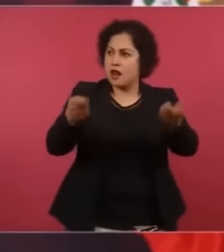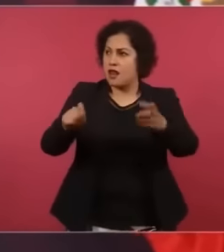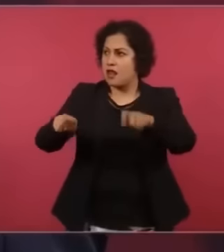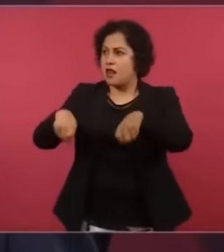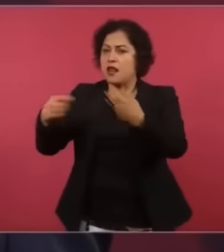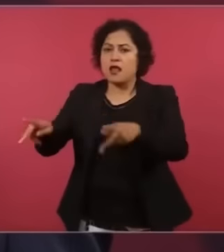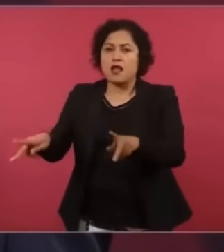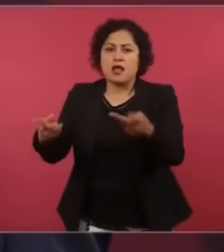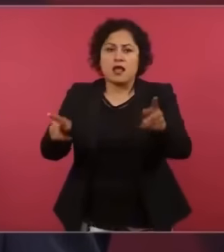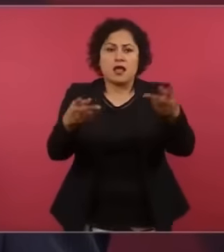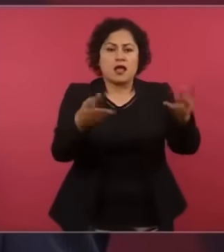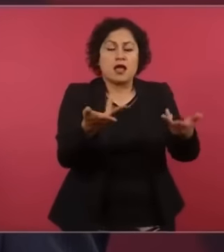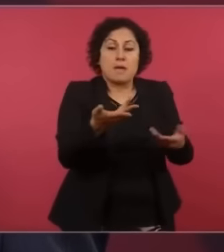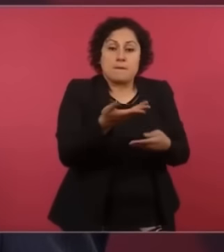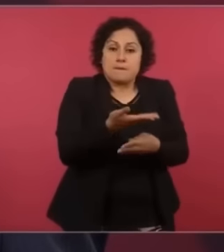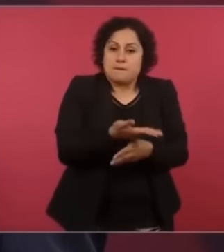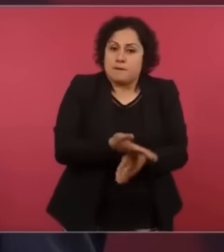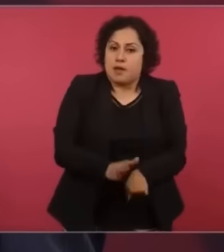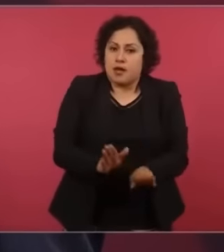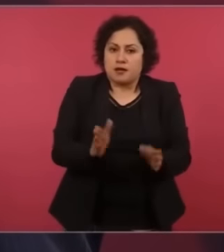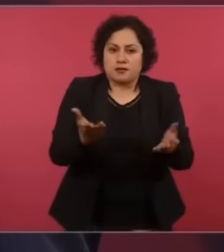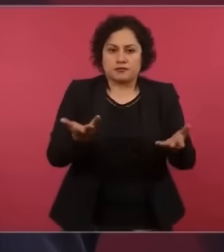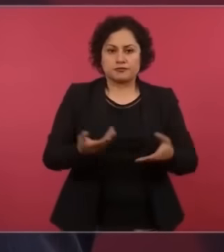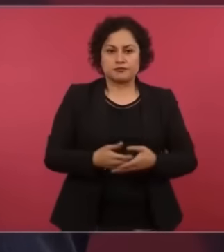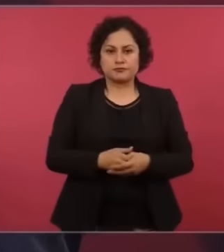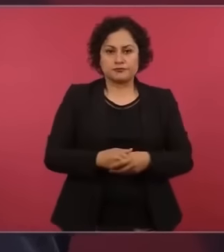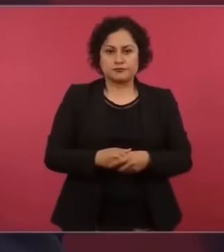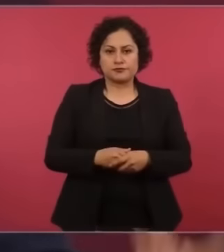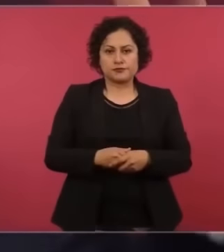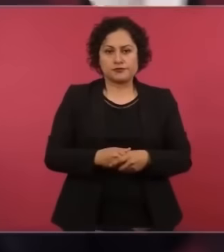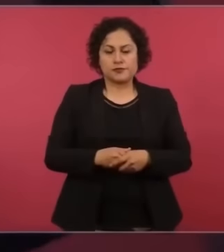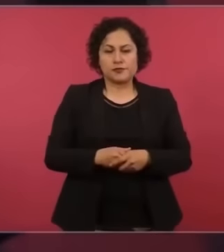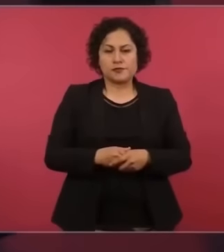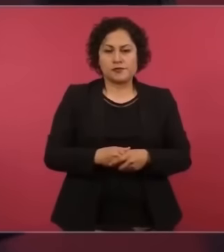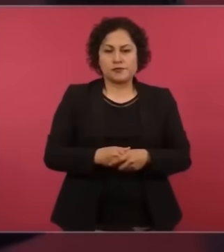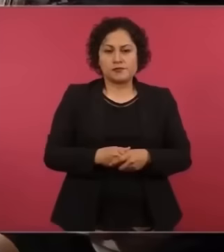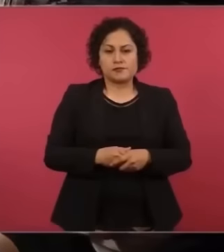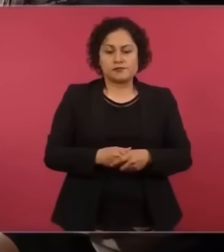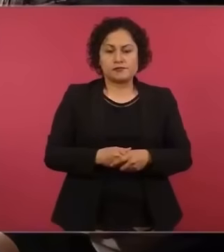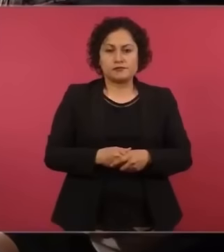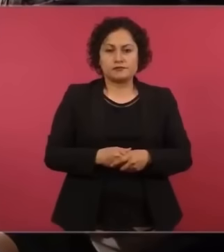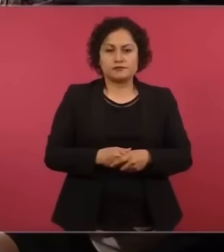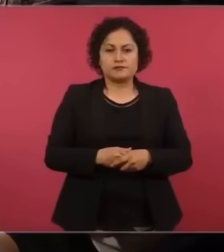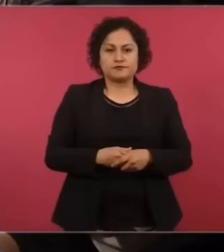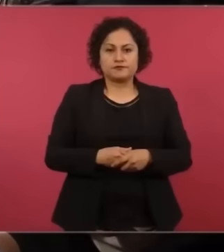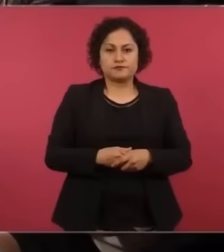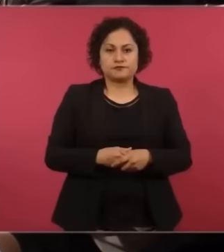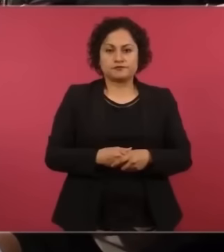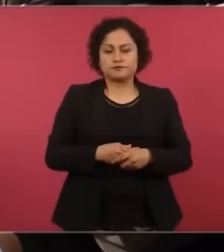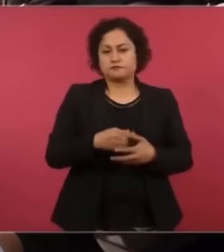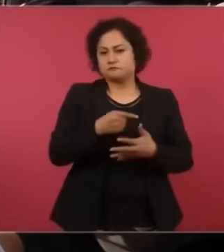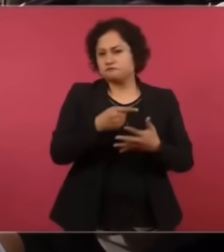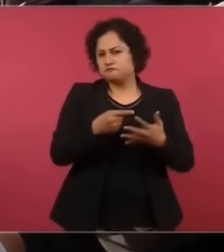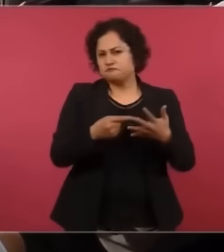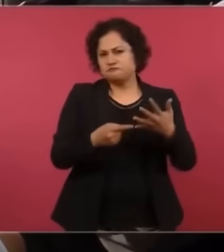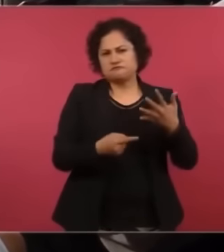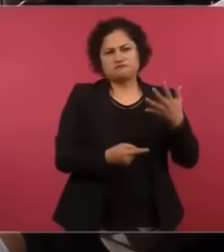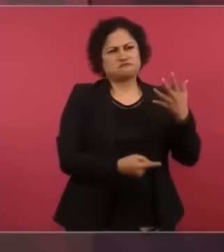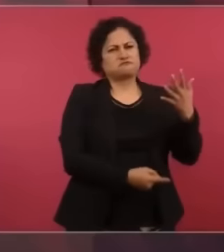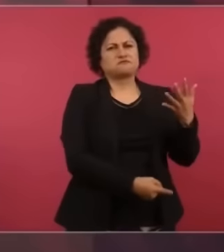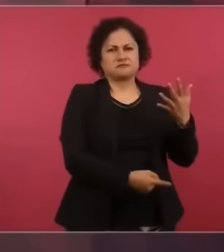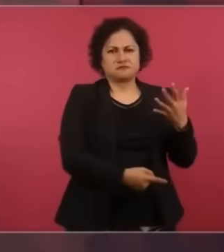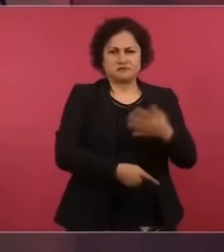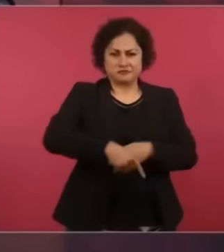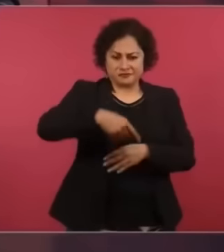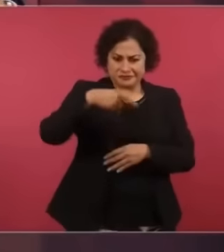entregaron parte de la